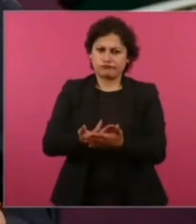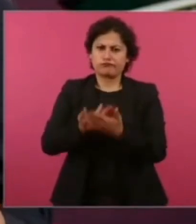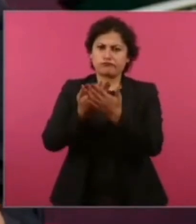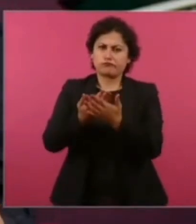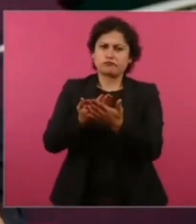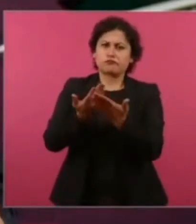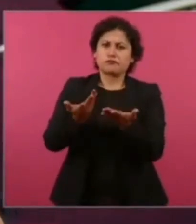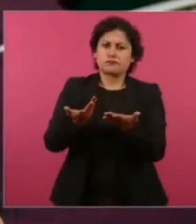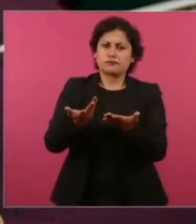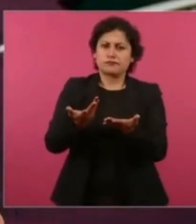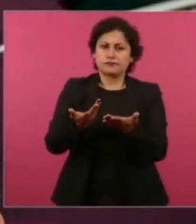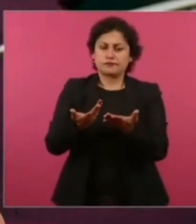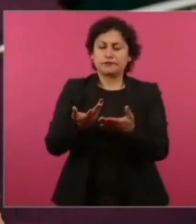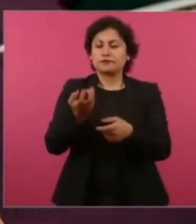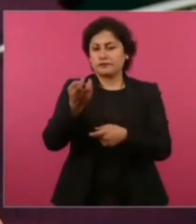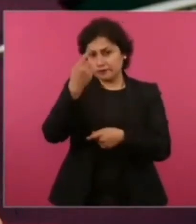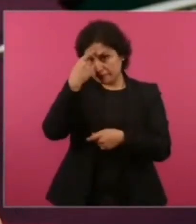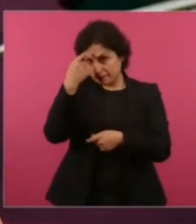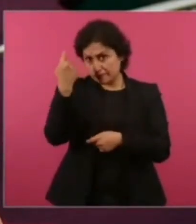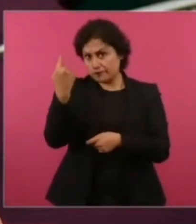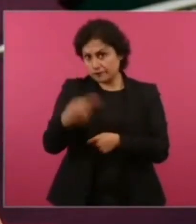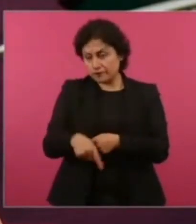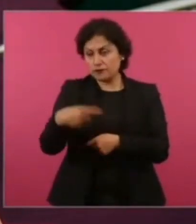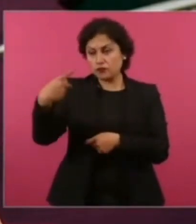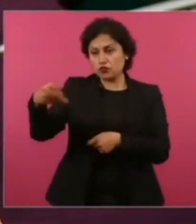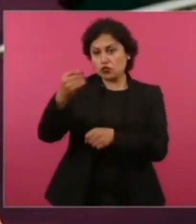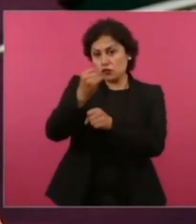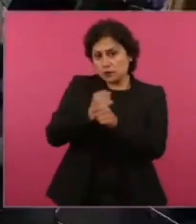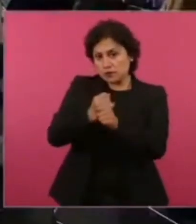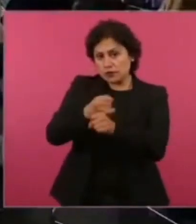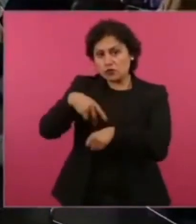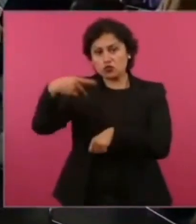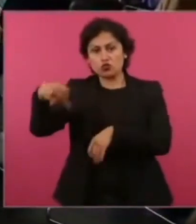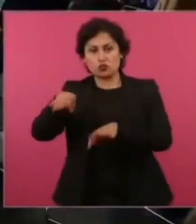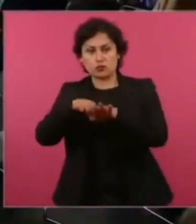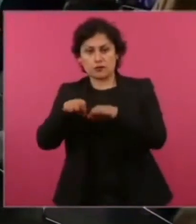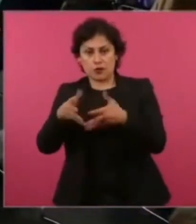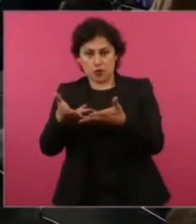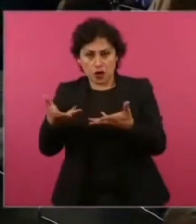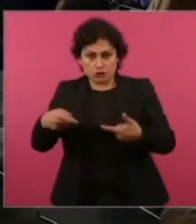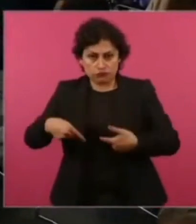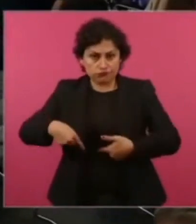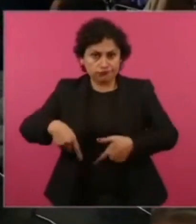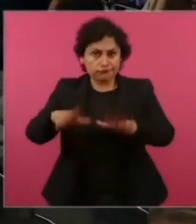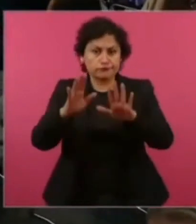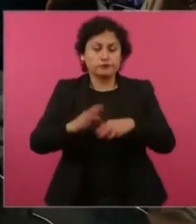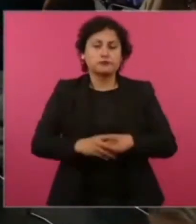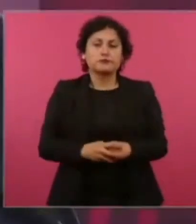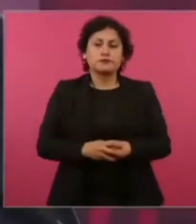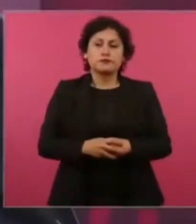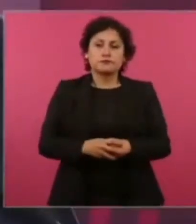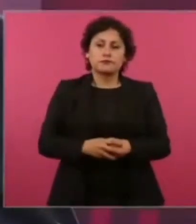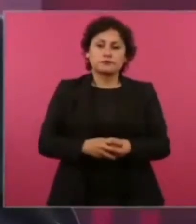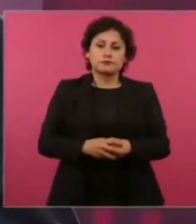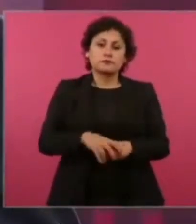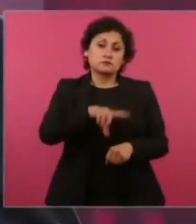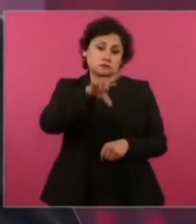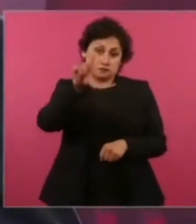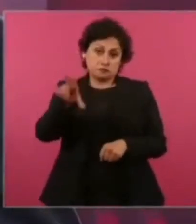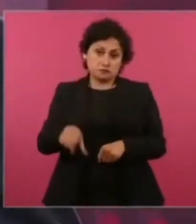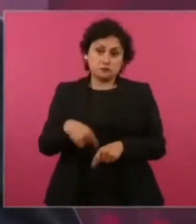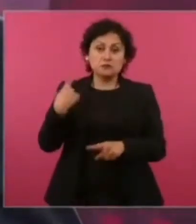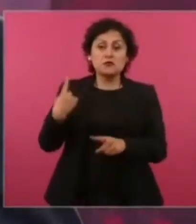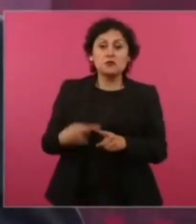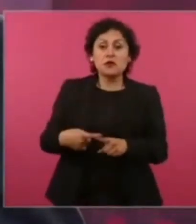el resultado de la investigación y que se castigue a los